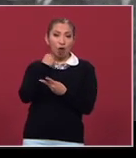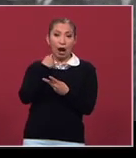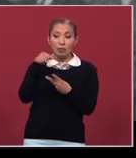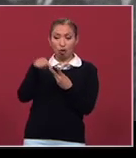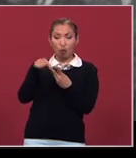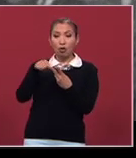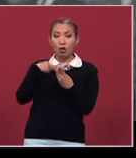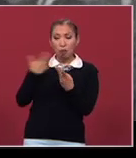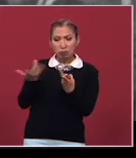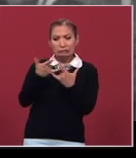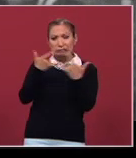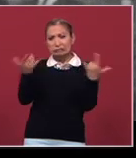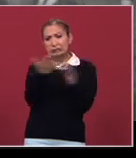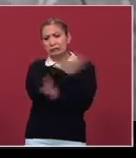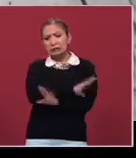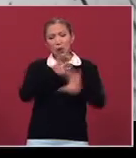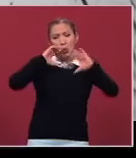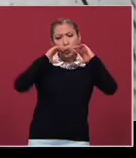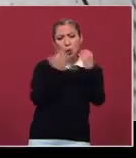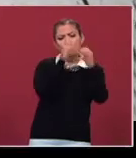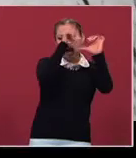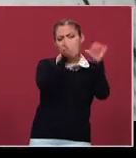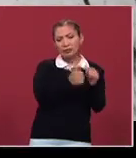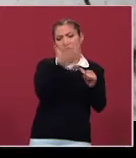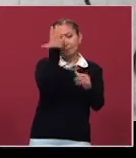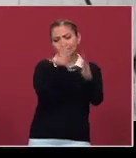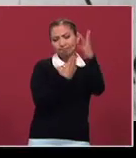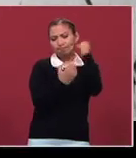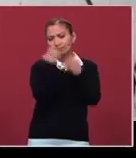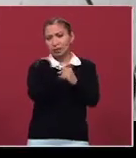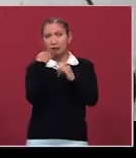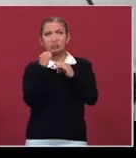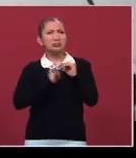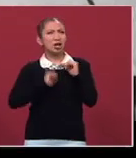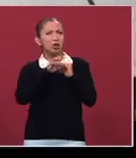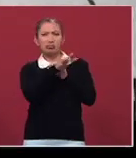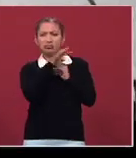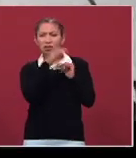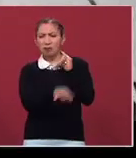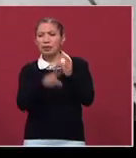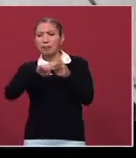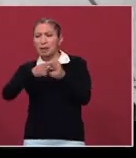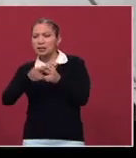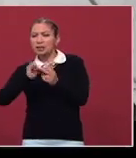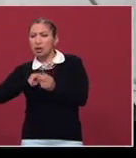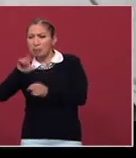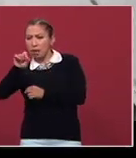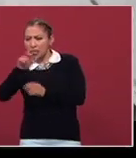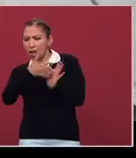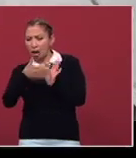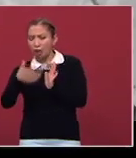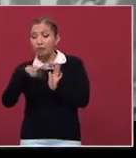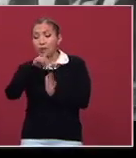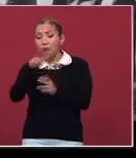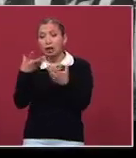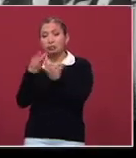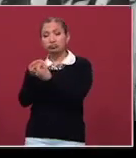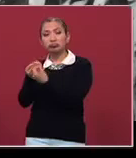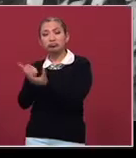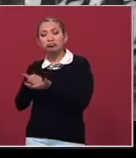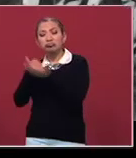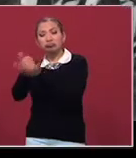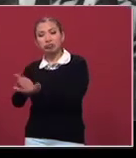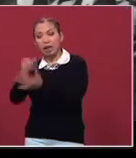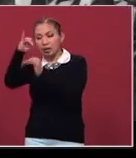que trae toda una trayectoria desde los clubes marquistas de finales del siglo XIX y principios del XX, y que después será el constructor